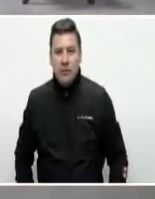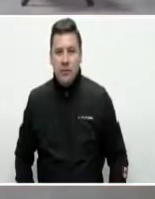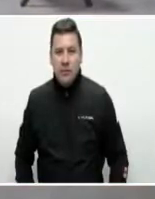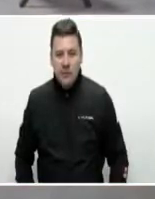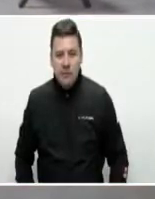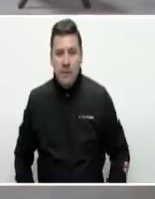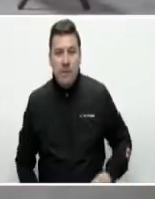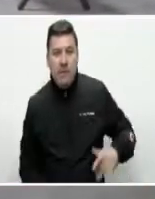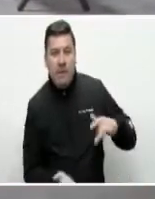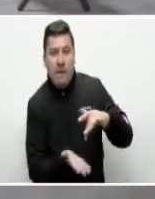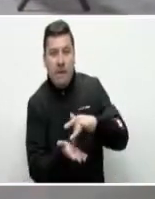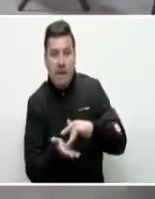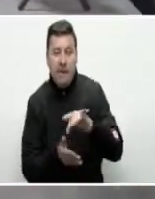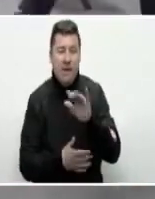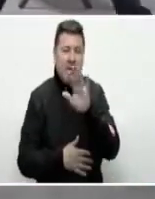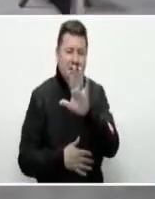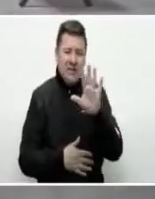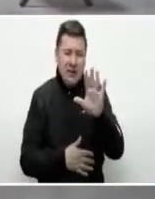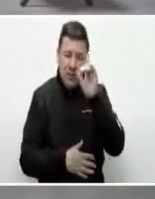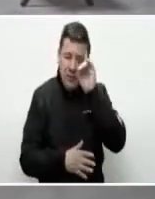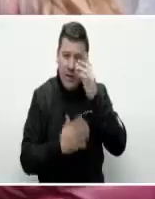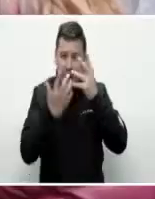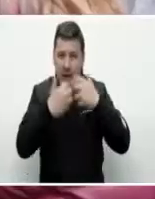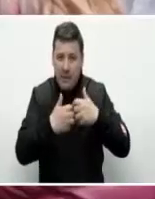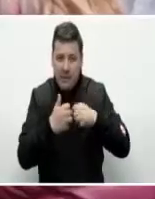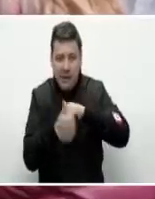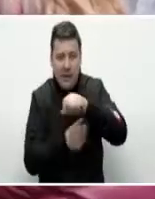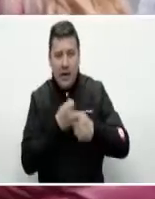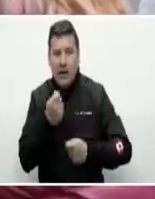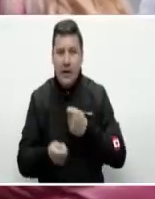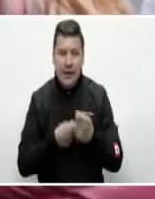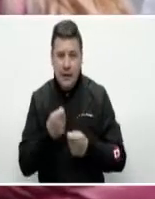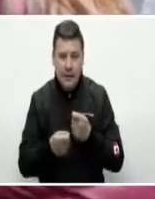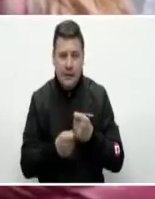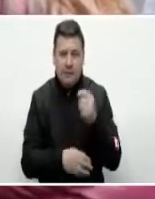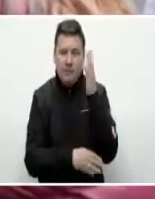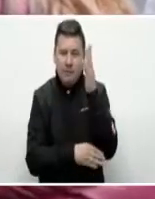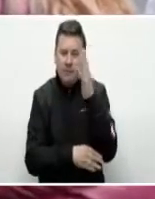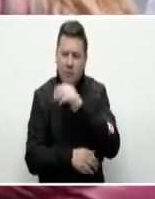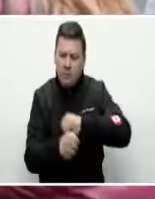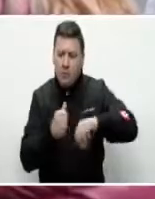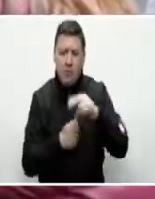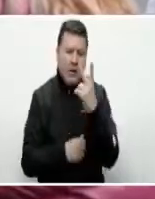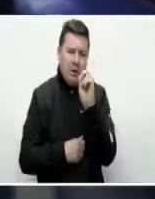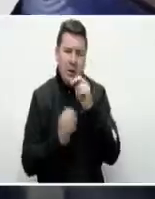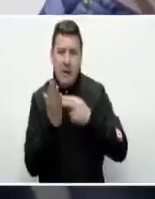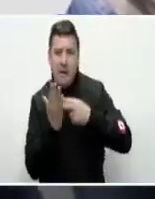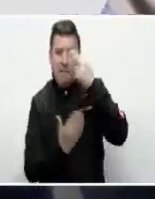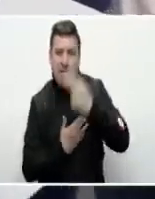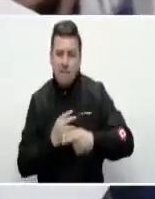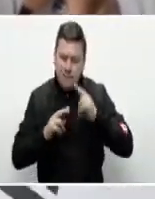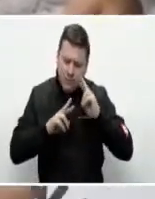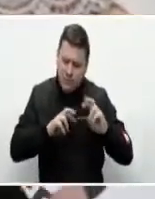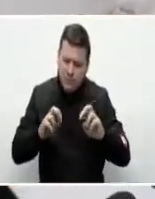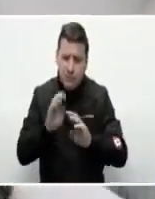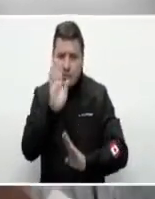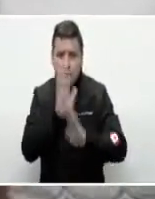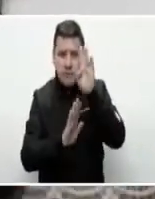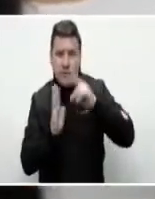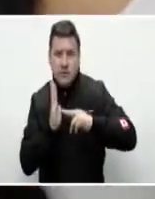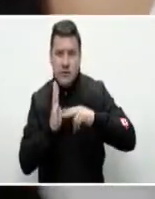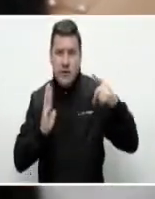Con la participación de 55 empresarios, rueda de negocios y la exposición de alrededor de 20 proyectos de investigación y desarrollo